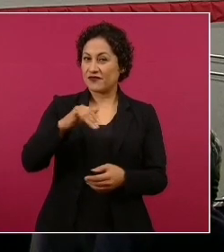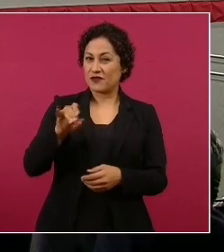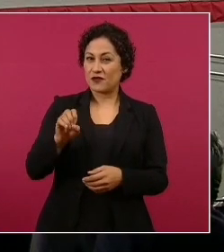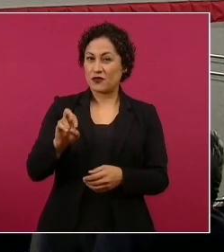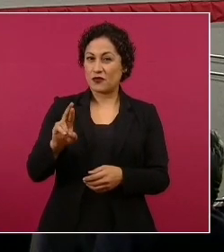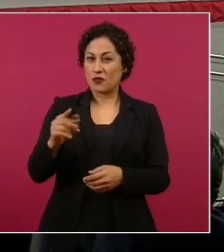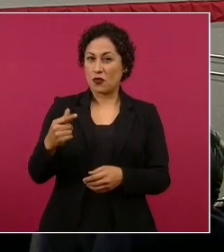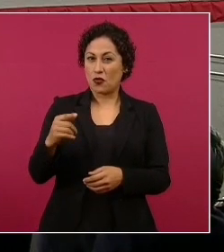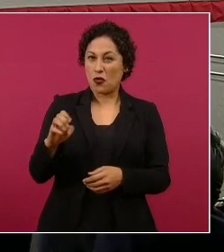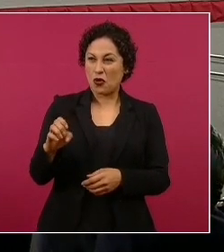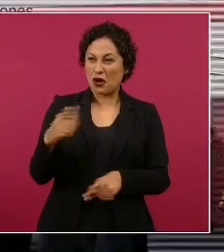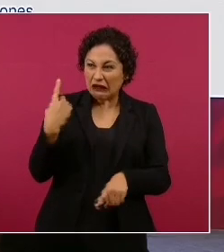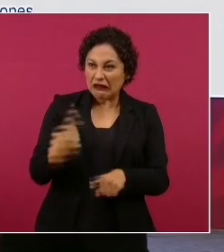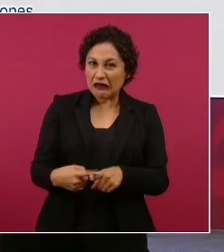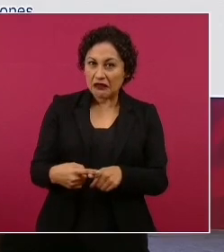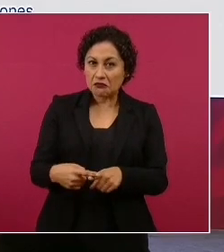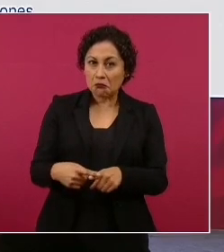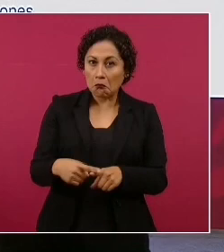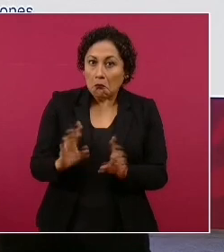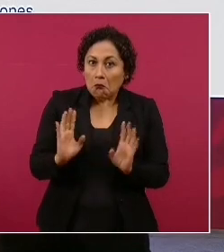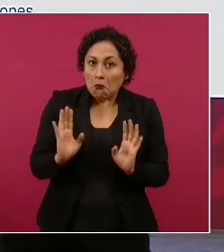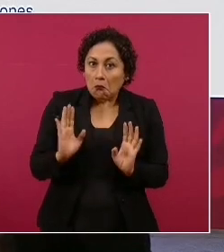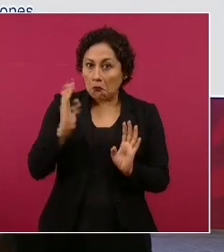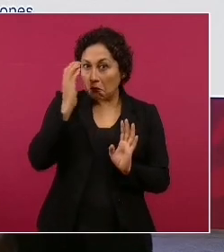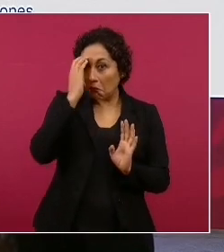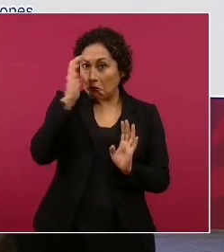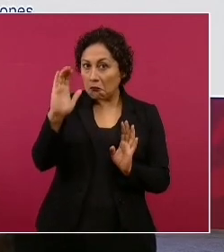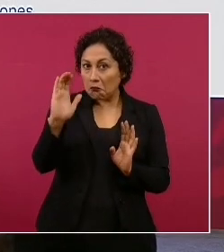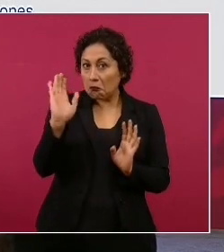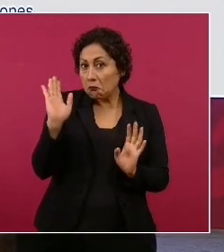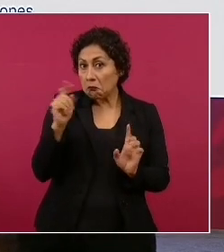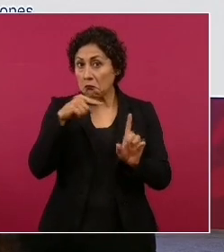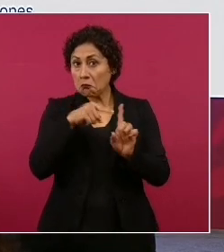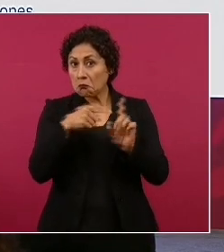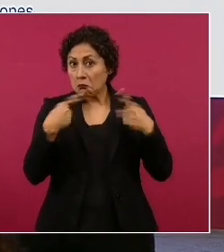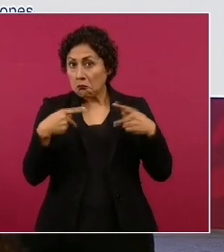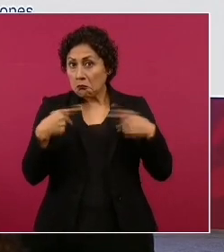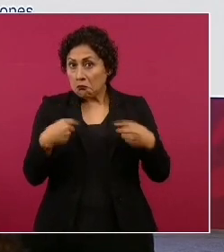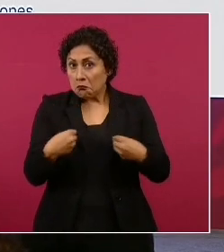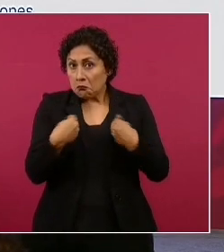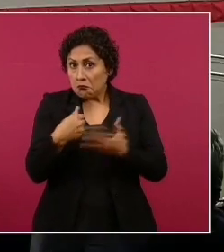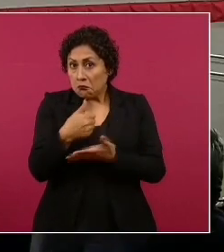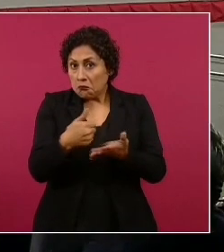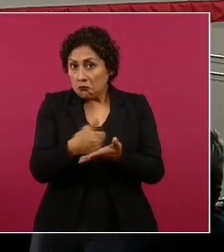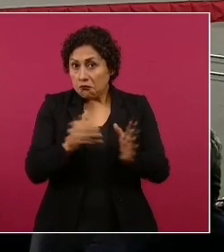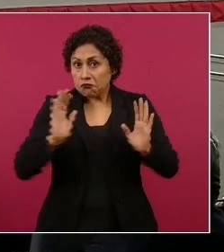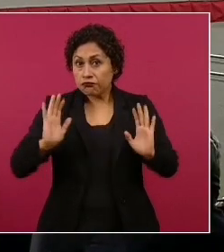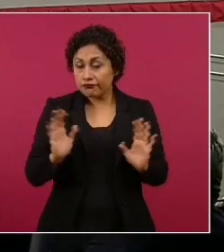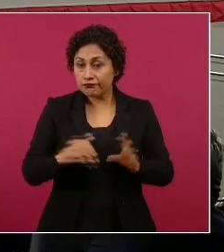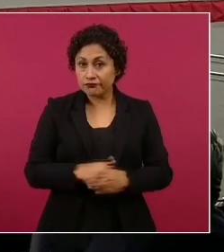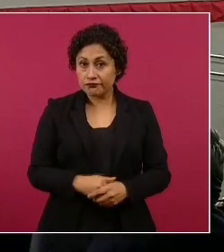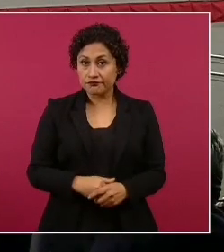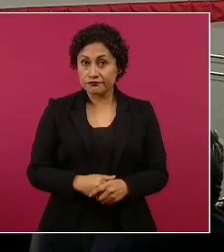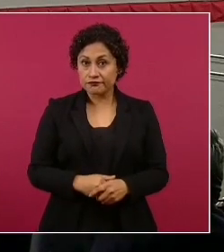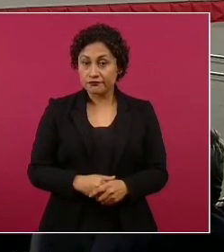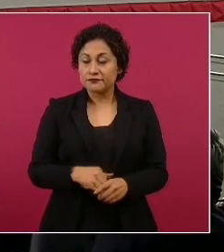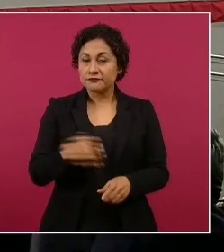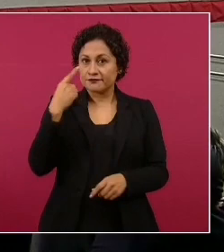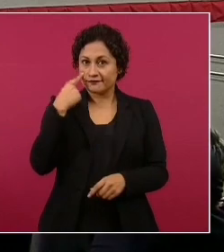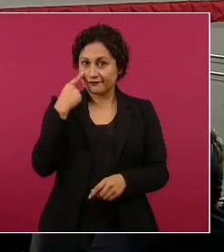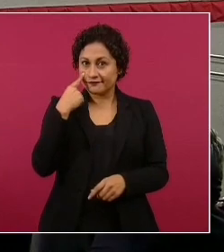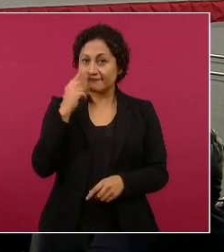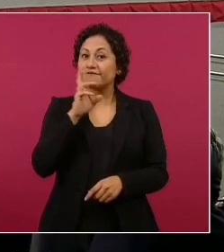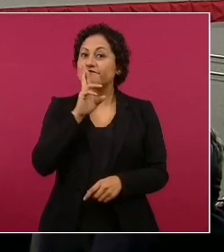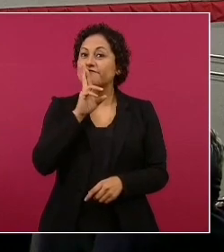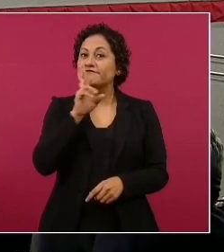¿Quién sabe? Es un ciudadano. Pero miren qué claridad.